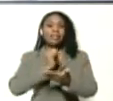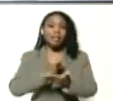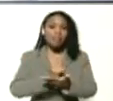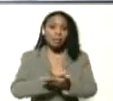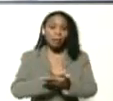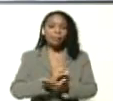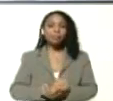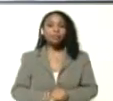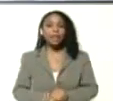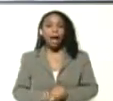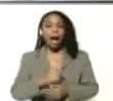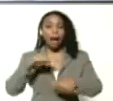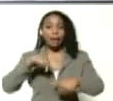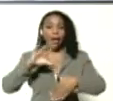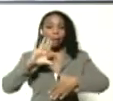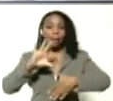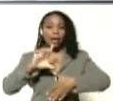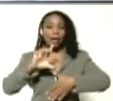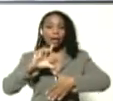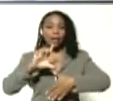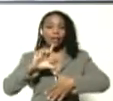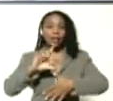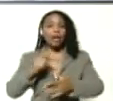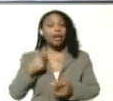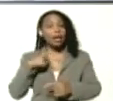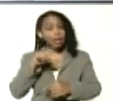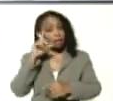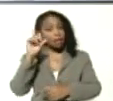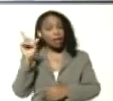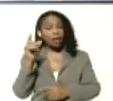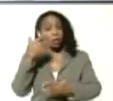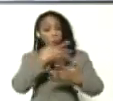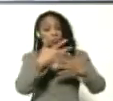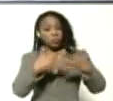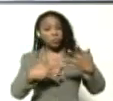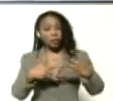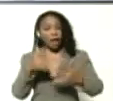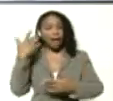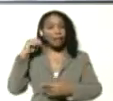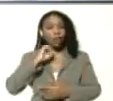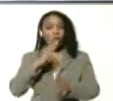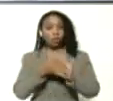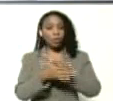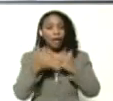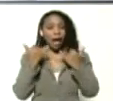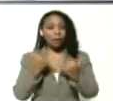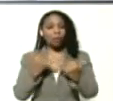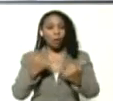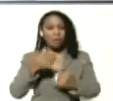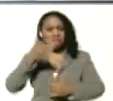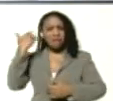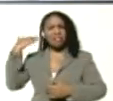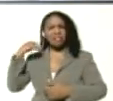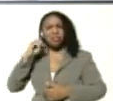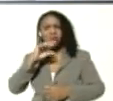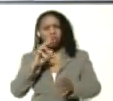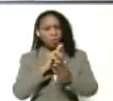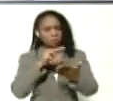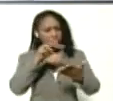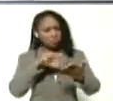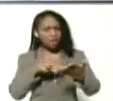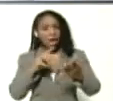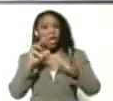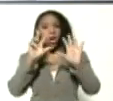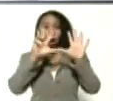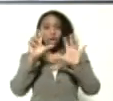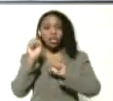en América Latina y el Caribe. Uno lee los textos de Simón Rodríguez y luego lee los textos, casi 80 años